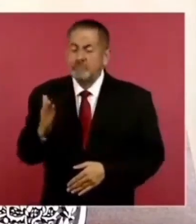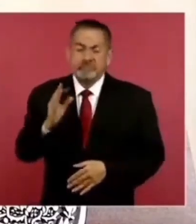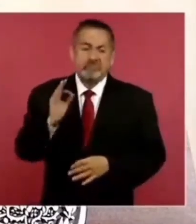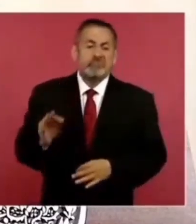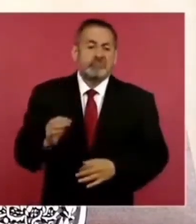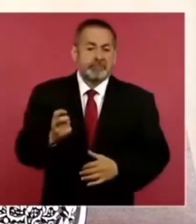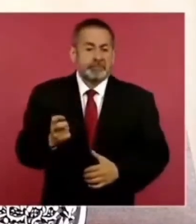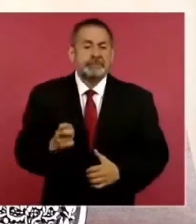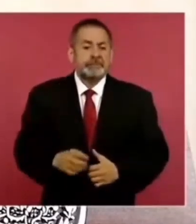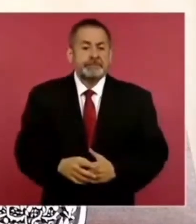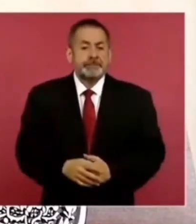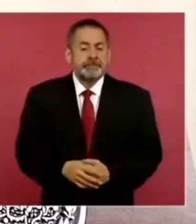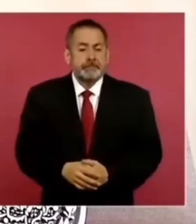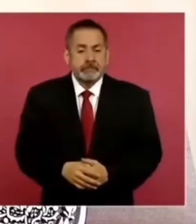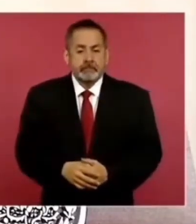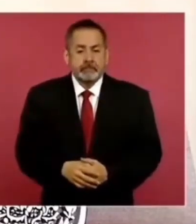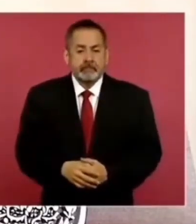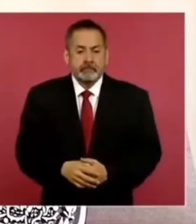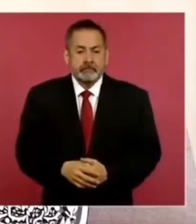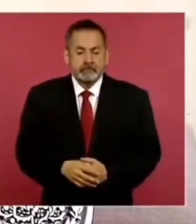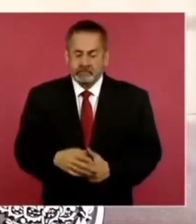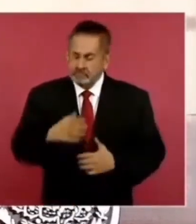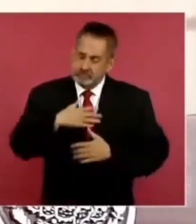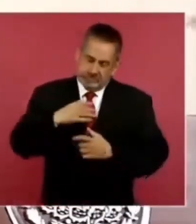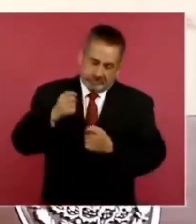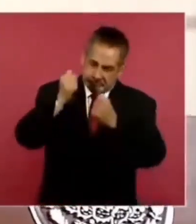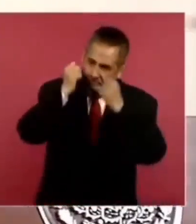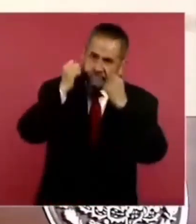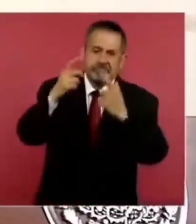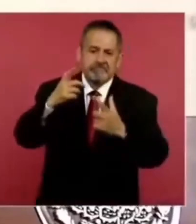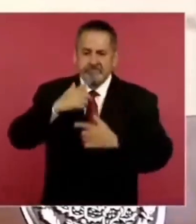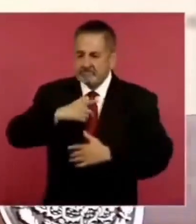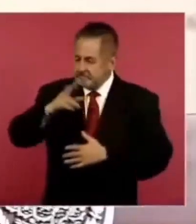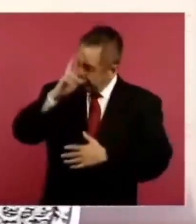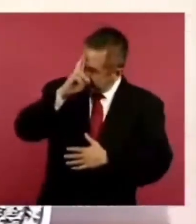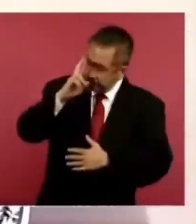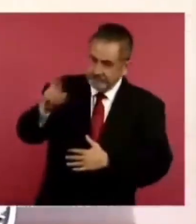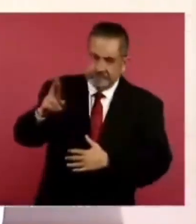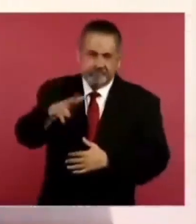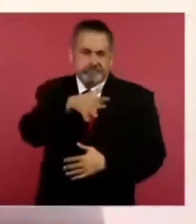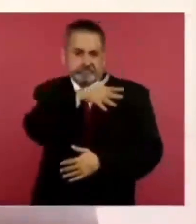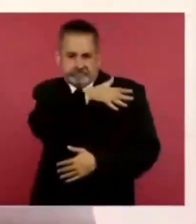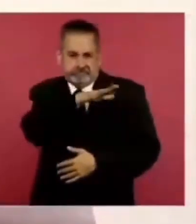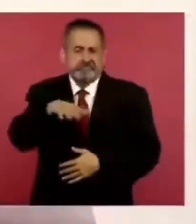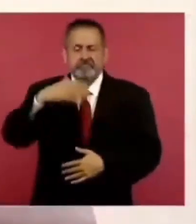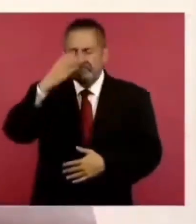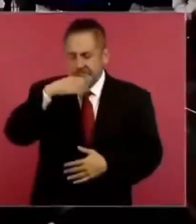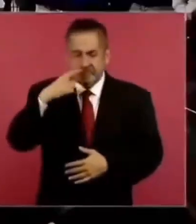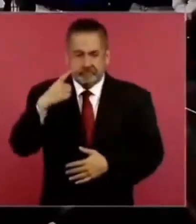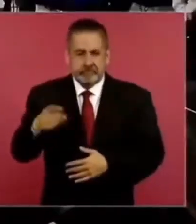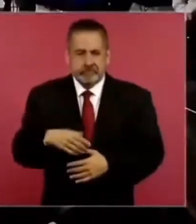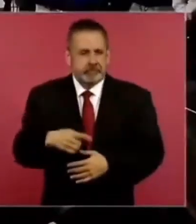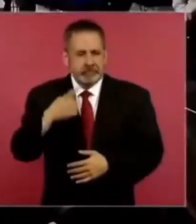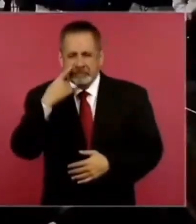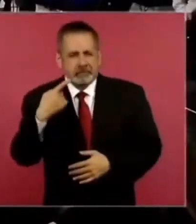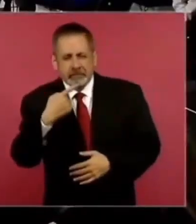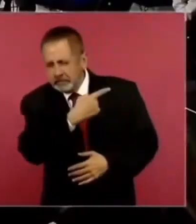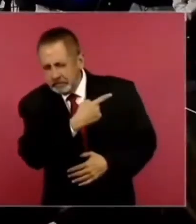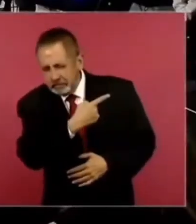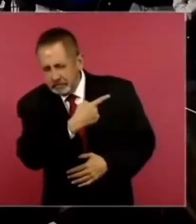Por eso, toda mi admiración y todo mi respeto al señor Cárdenas. Pero miren esto.